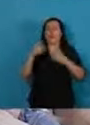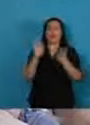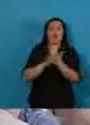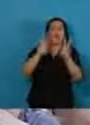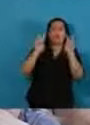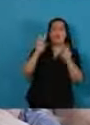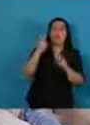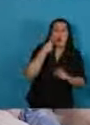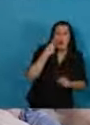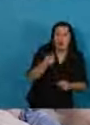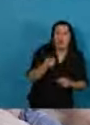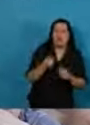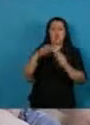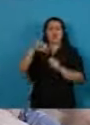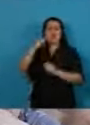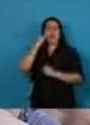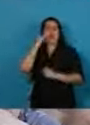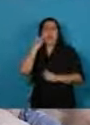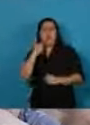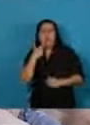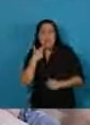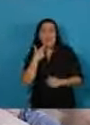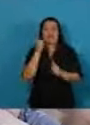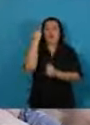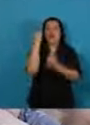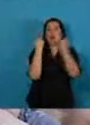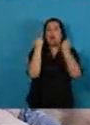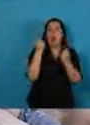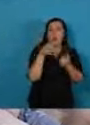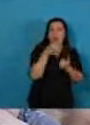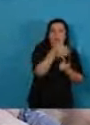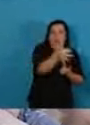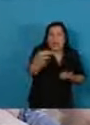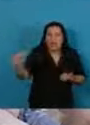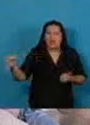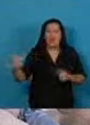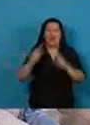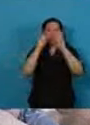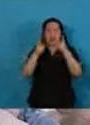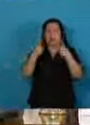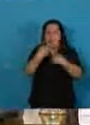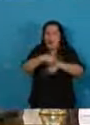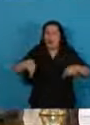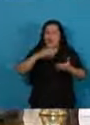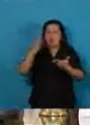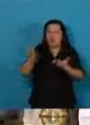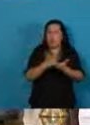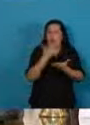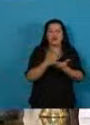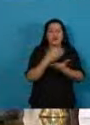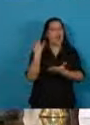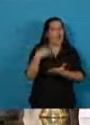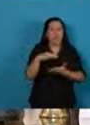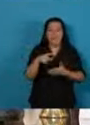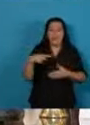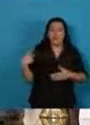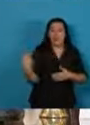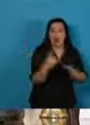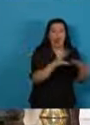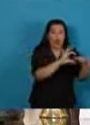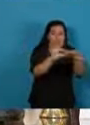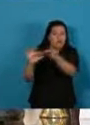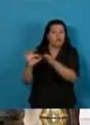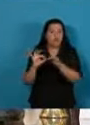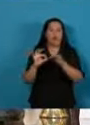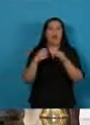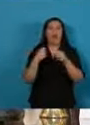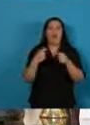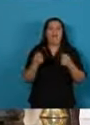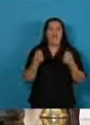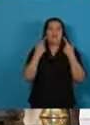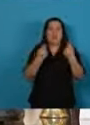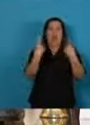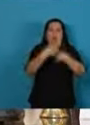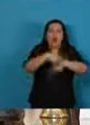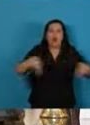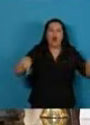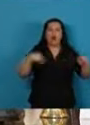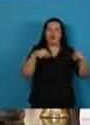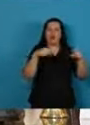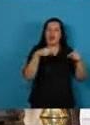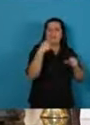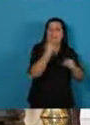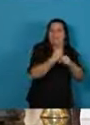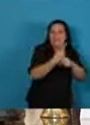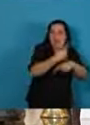las pymes, las economías regionales y el conjunto de actividades productivas sean capaces de agregar valor a nuestras materias primas